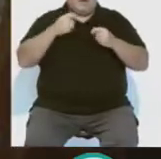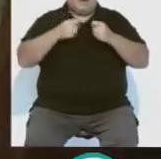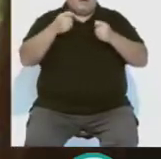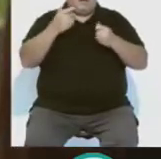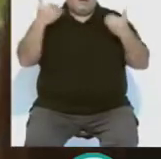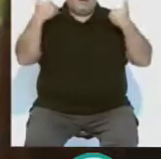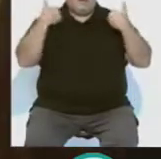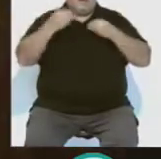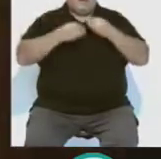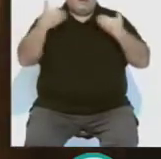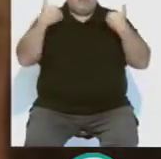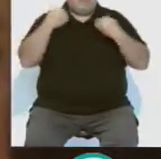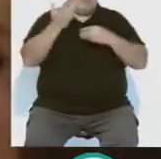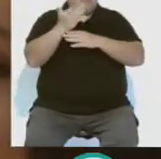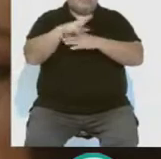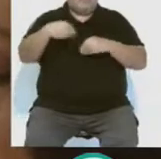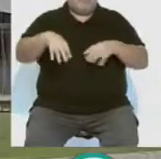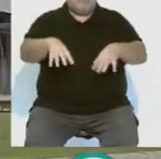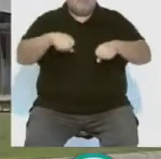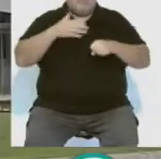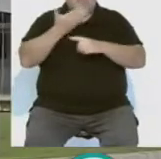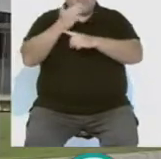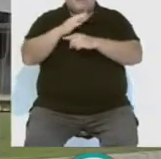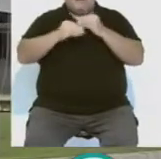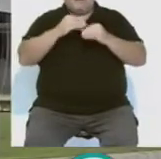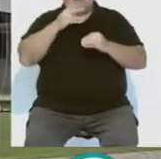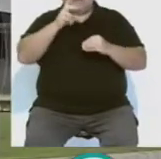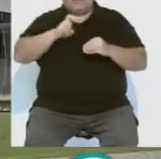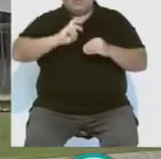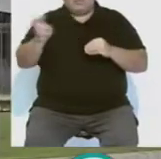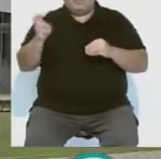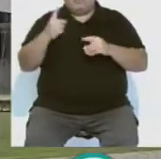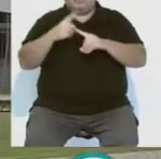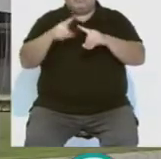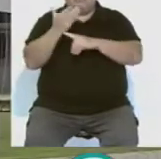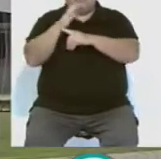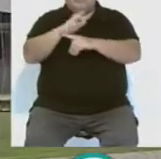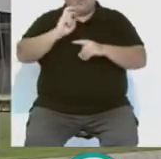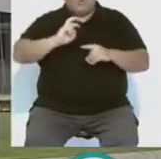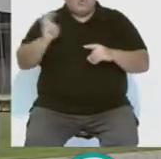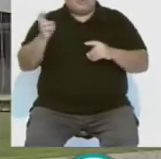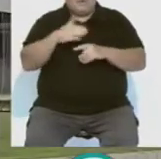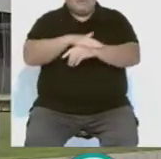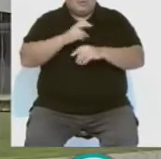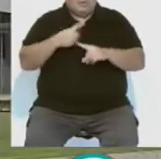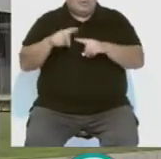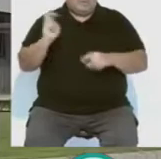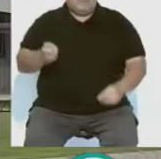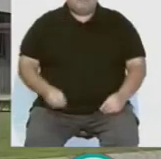Gómez de Celi, será el encargado de presidir el acto de presentación al que también acudirán representantes de otras administraciones.